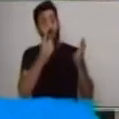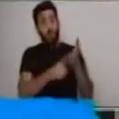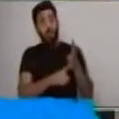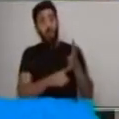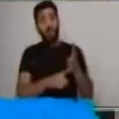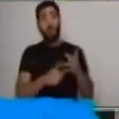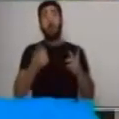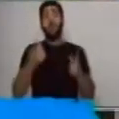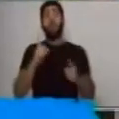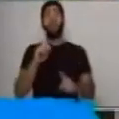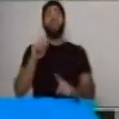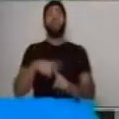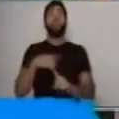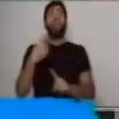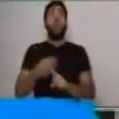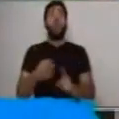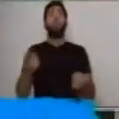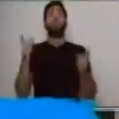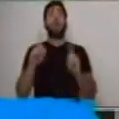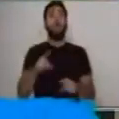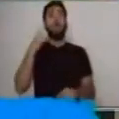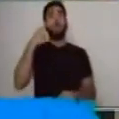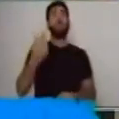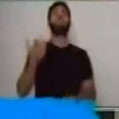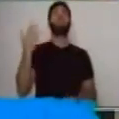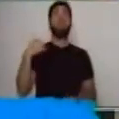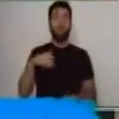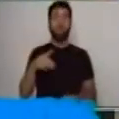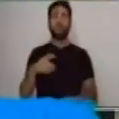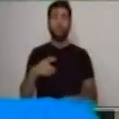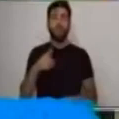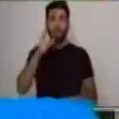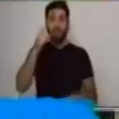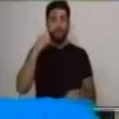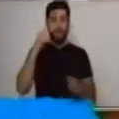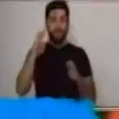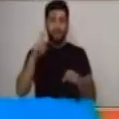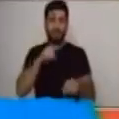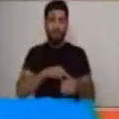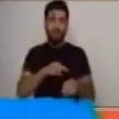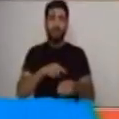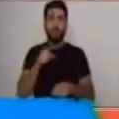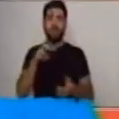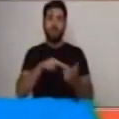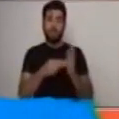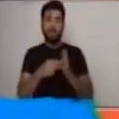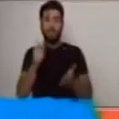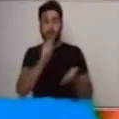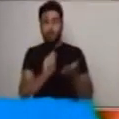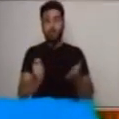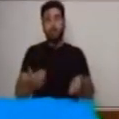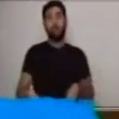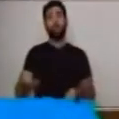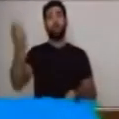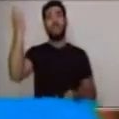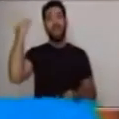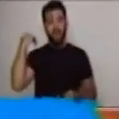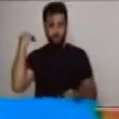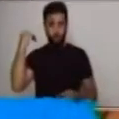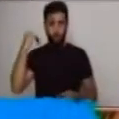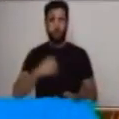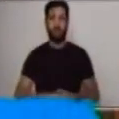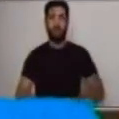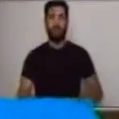¿Cuándo pasó lo que van a contar? Pues también vemos que esta historia está escrita en pasado.